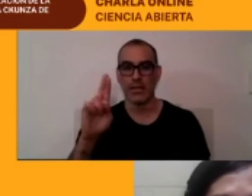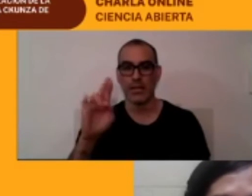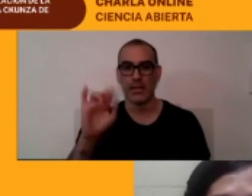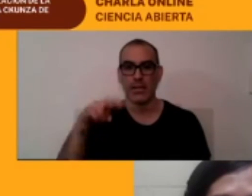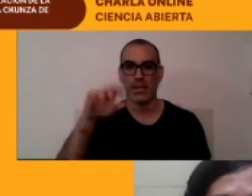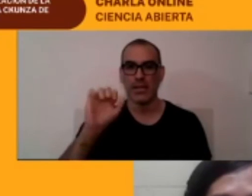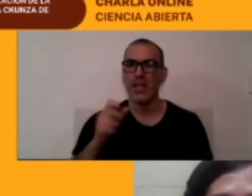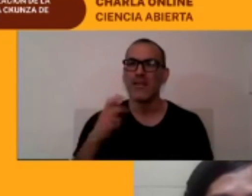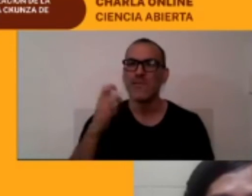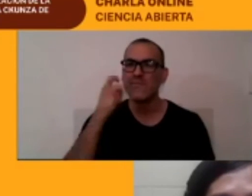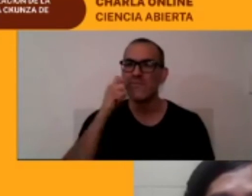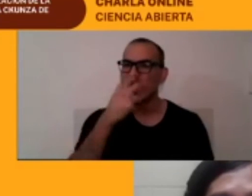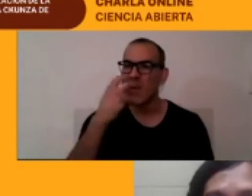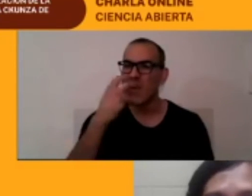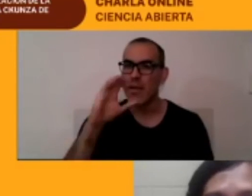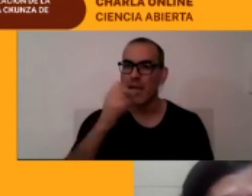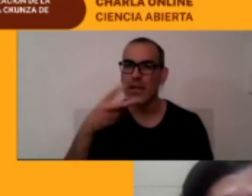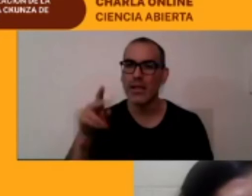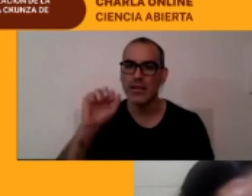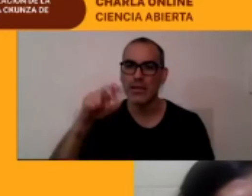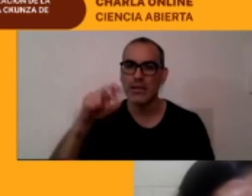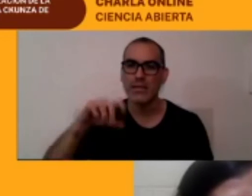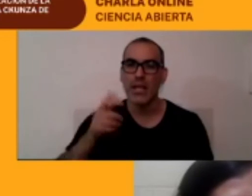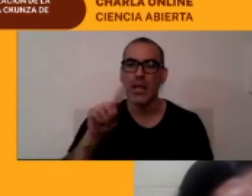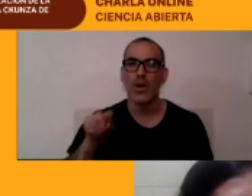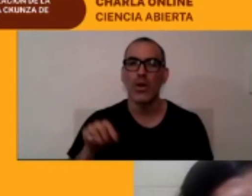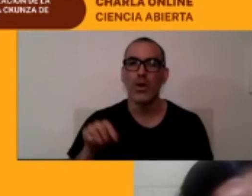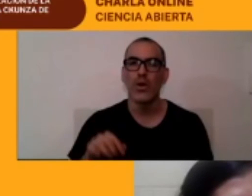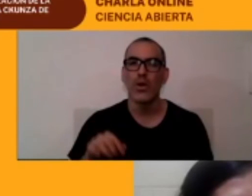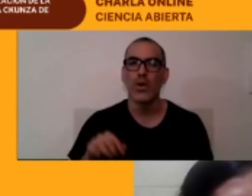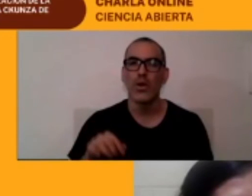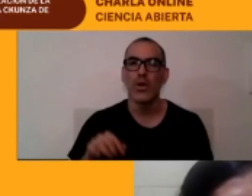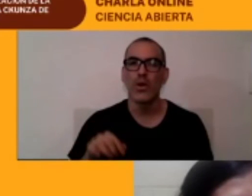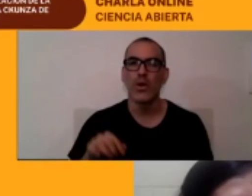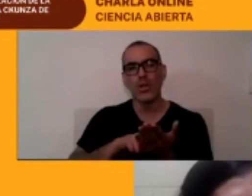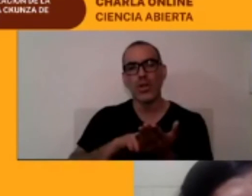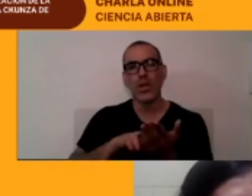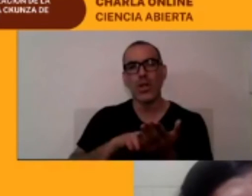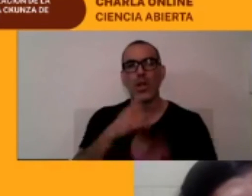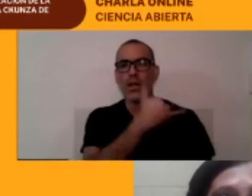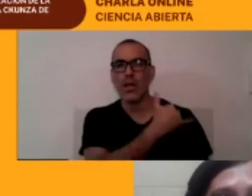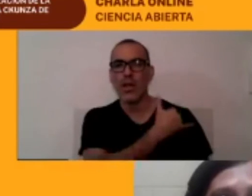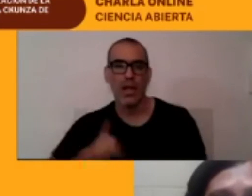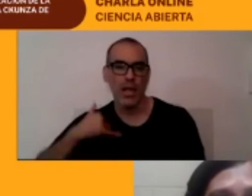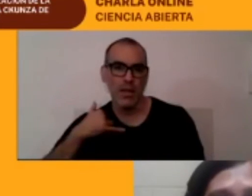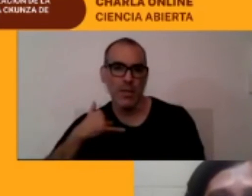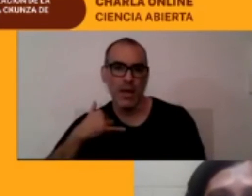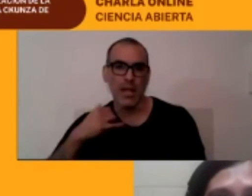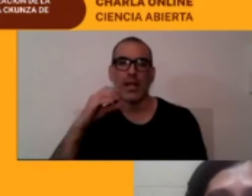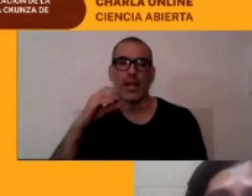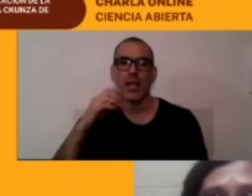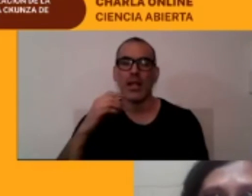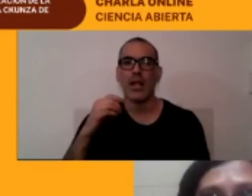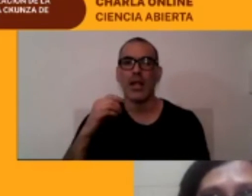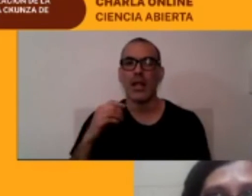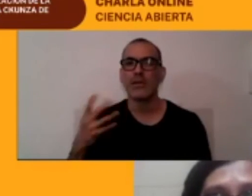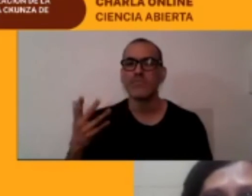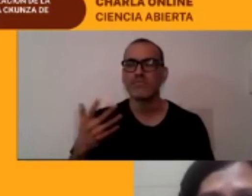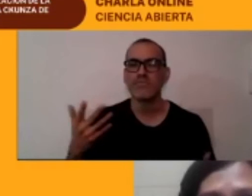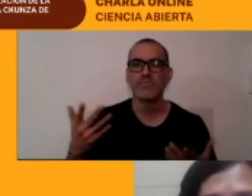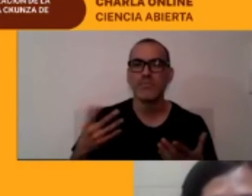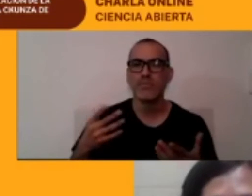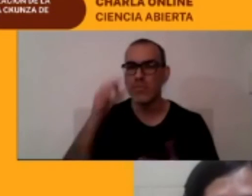he leído que es una mezcla de Kunza y Aymara y hasta Mapuzun los changos que se supone son de la segunda y de la